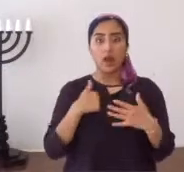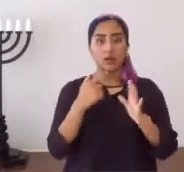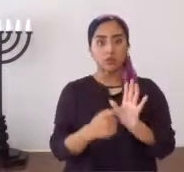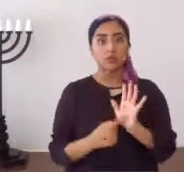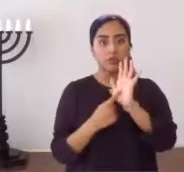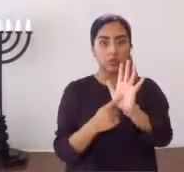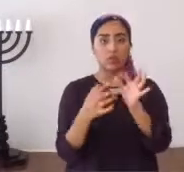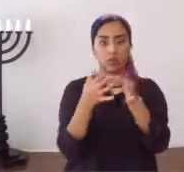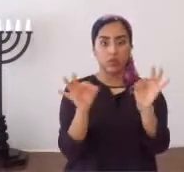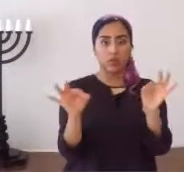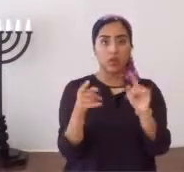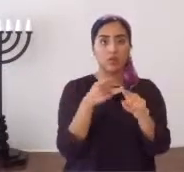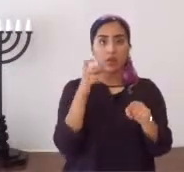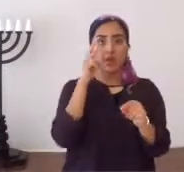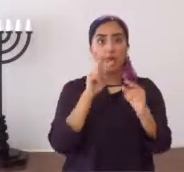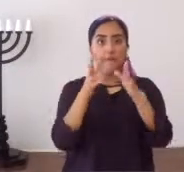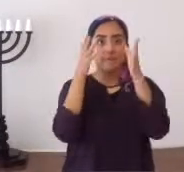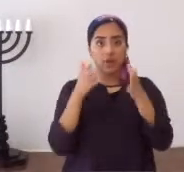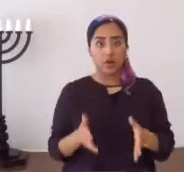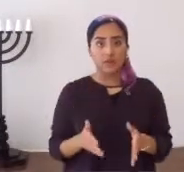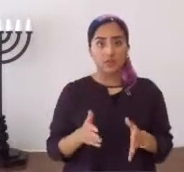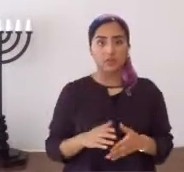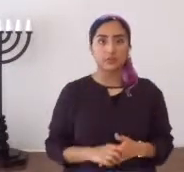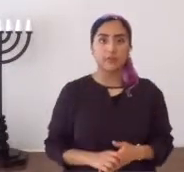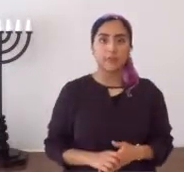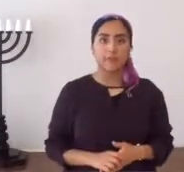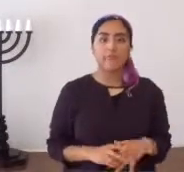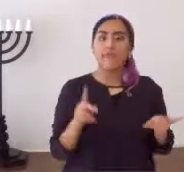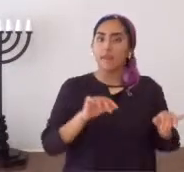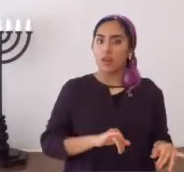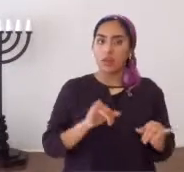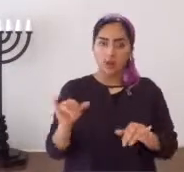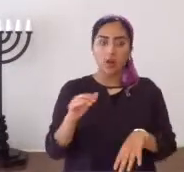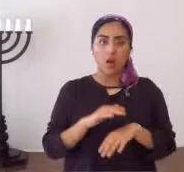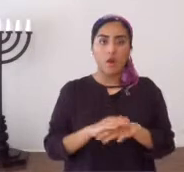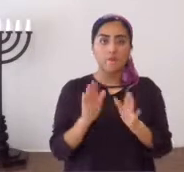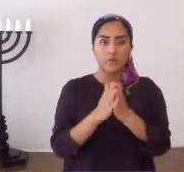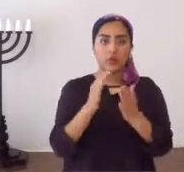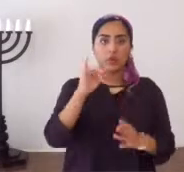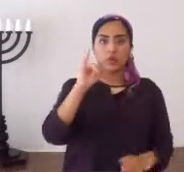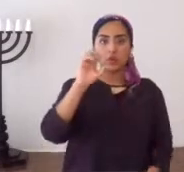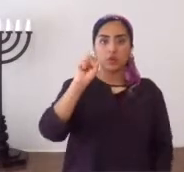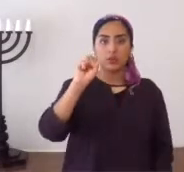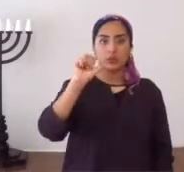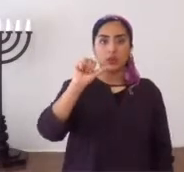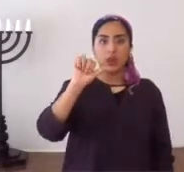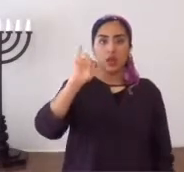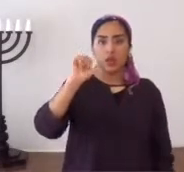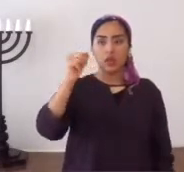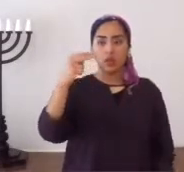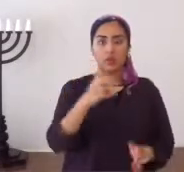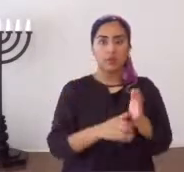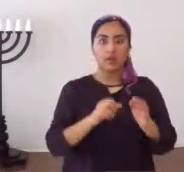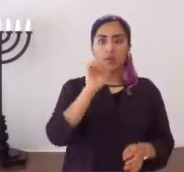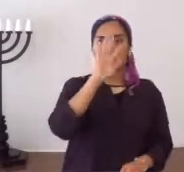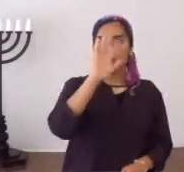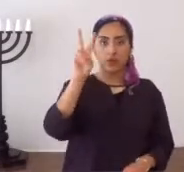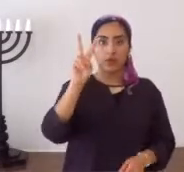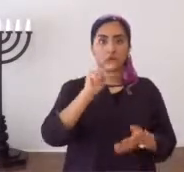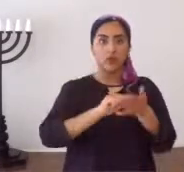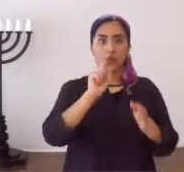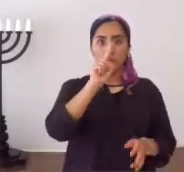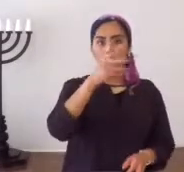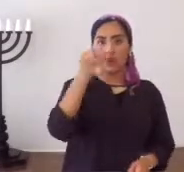pero aquí le estoy mostrando, una cita, de un profeta, también en el libro de Isaiah, en el libro de Isaiah